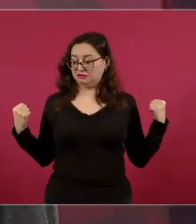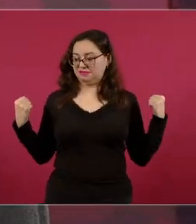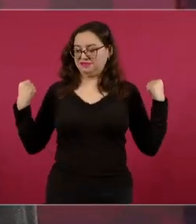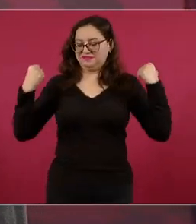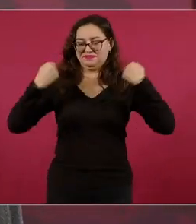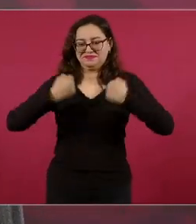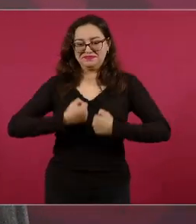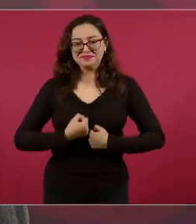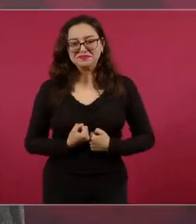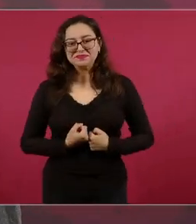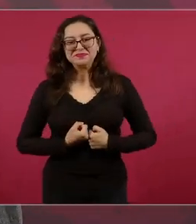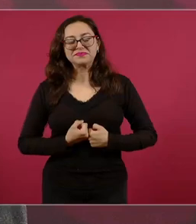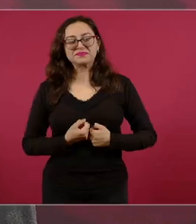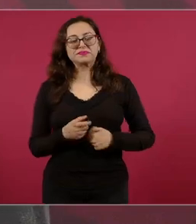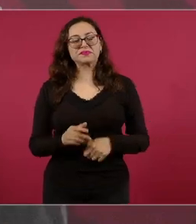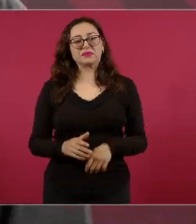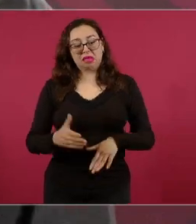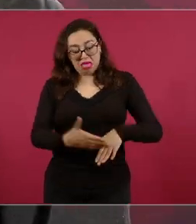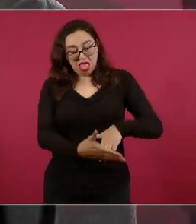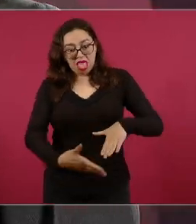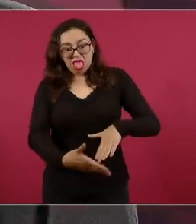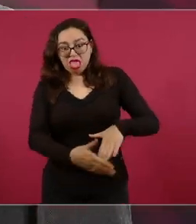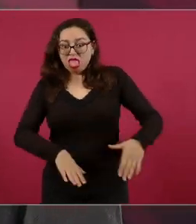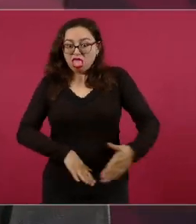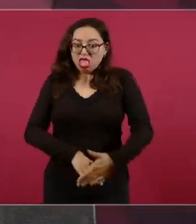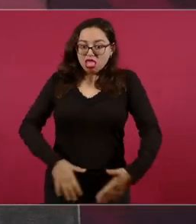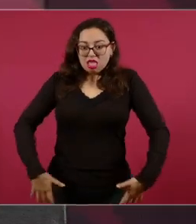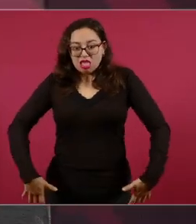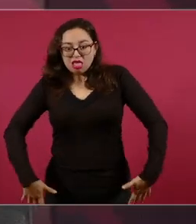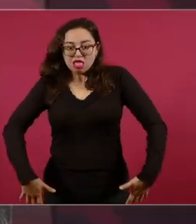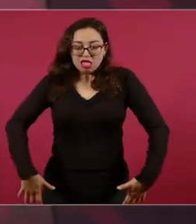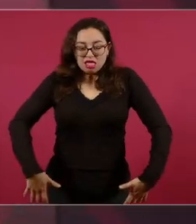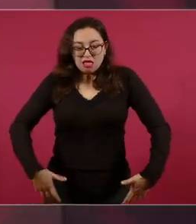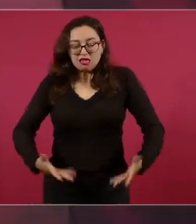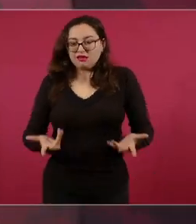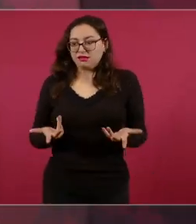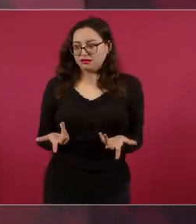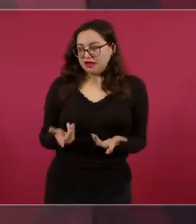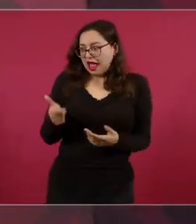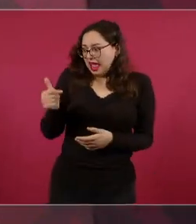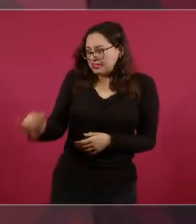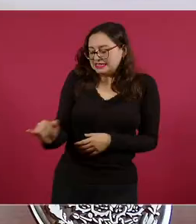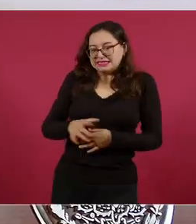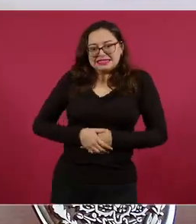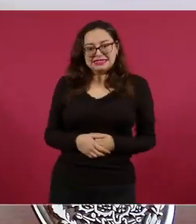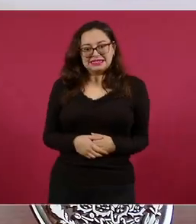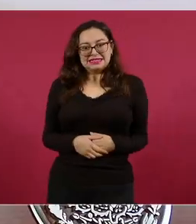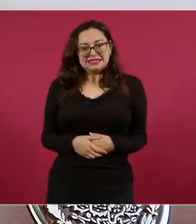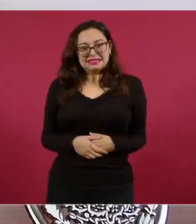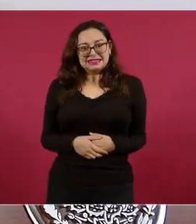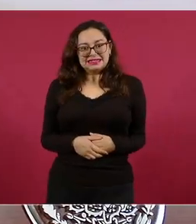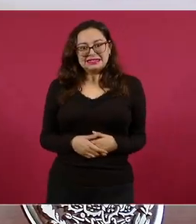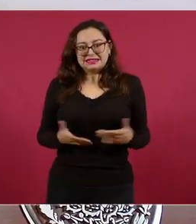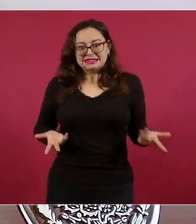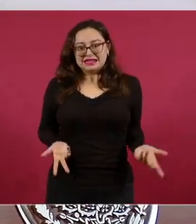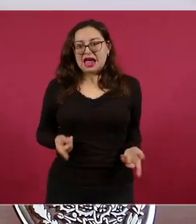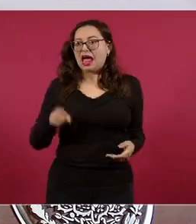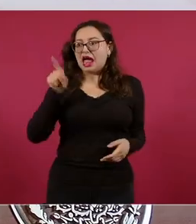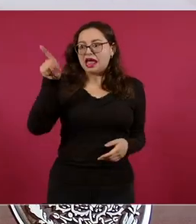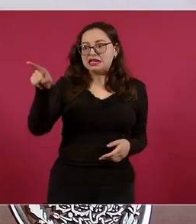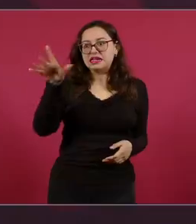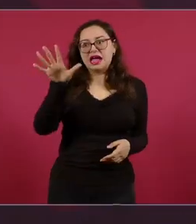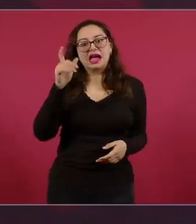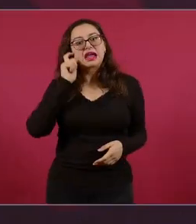y fue allá a la tierra caliente, a